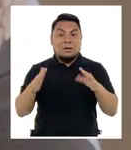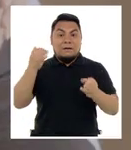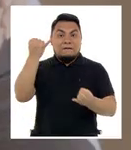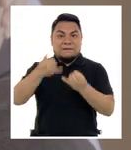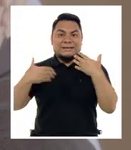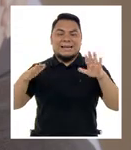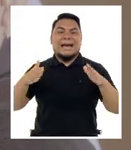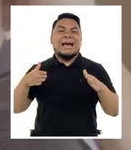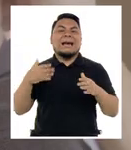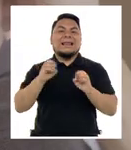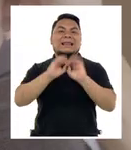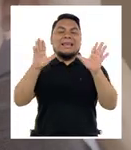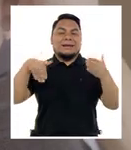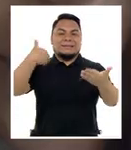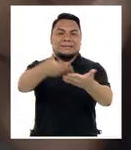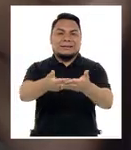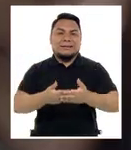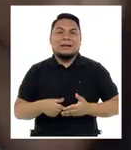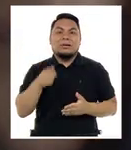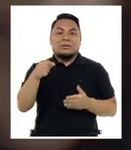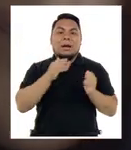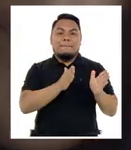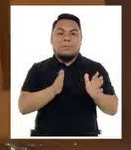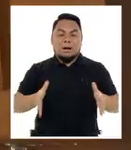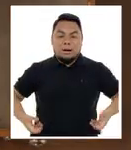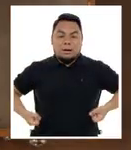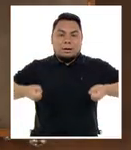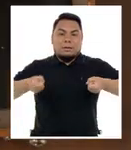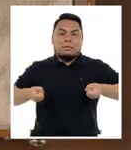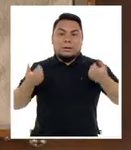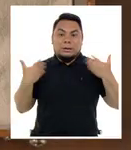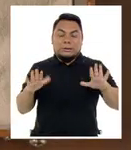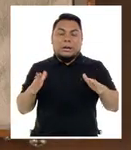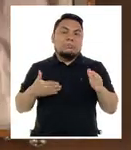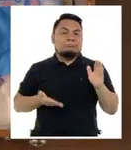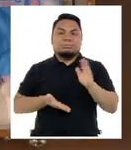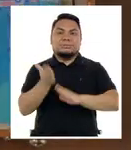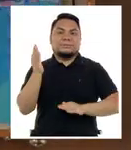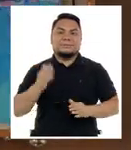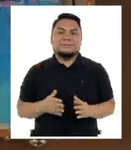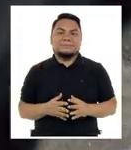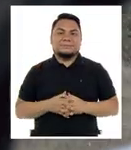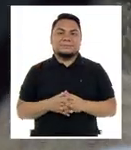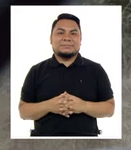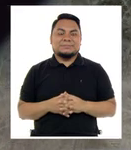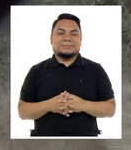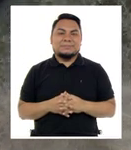finalmente llega el gran día preparas tus maletas y allá que vas